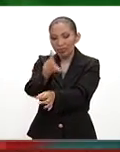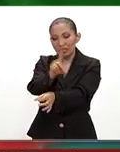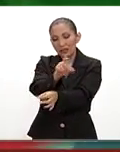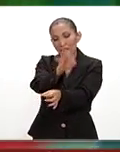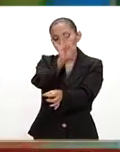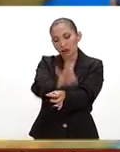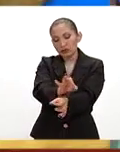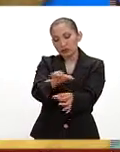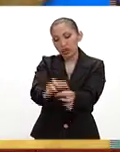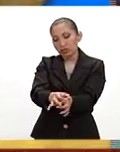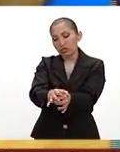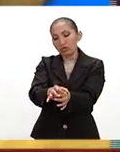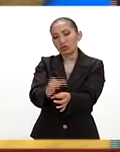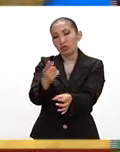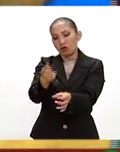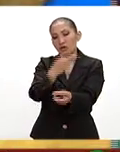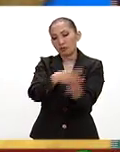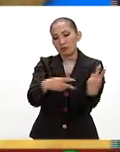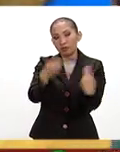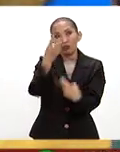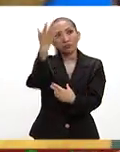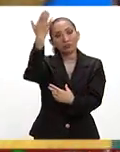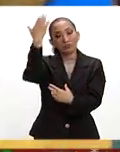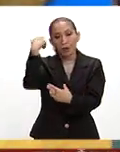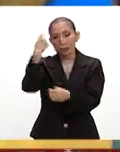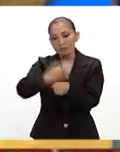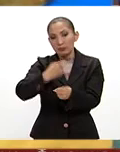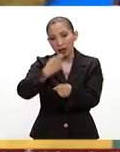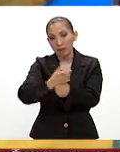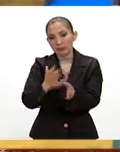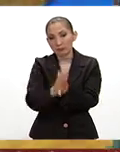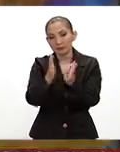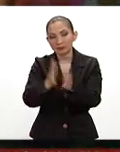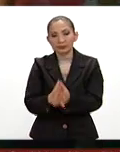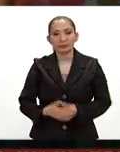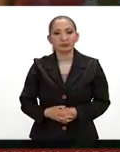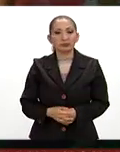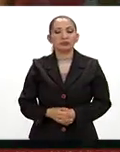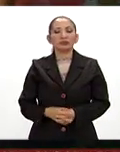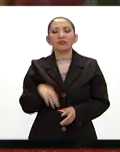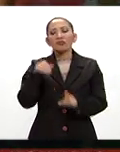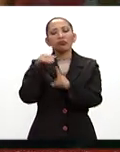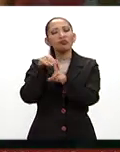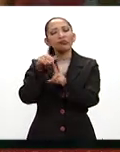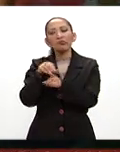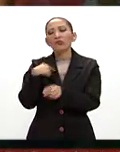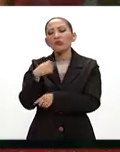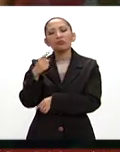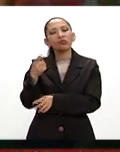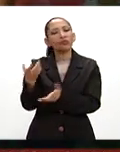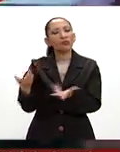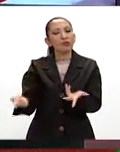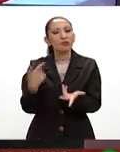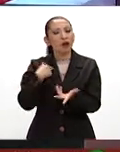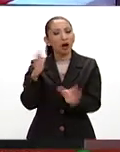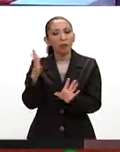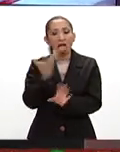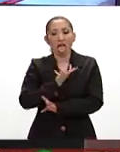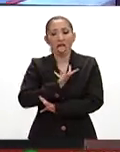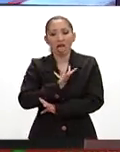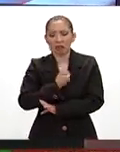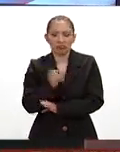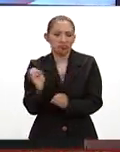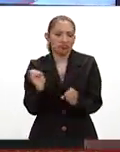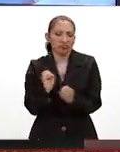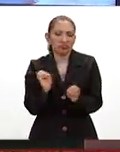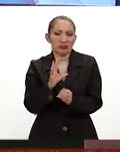de la delegación eran los atletas que vengan con una primera participación. Oye, Samuel, obviamente no se puede decir decepción cuando